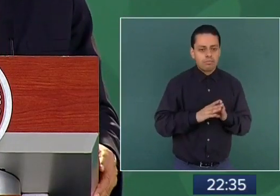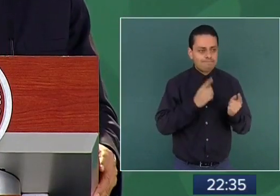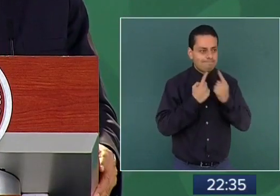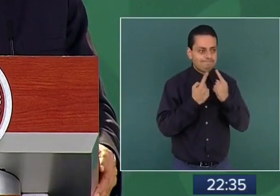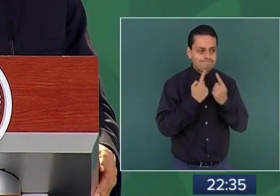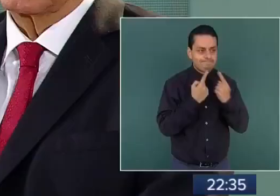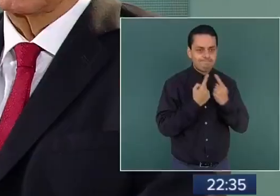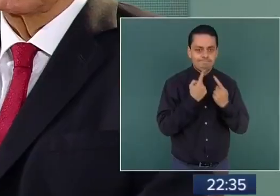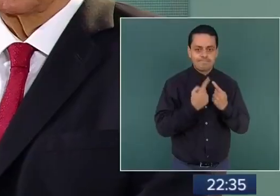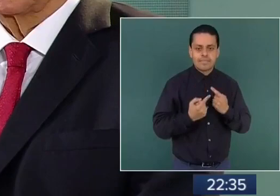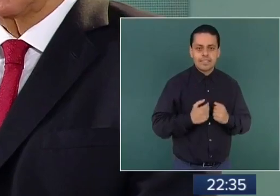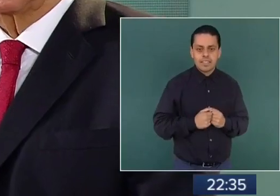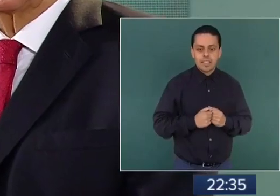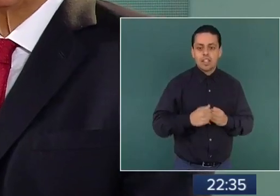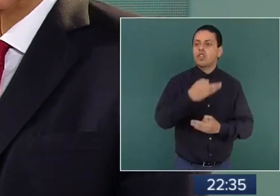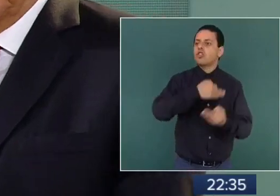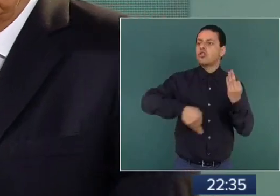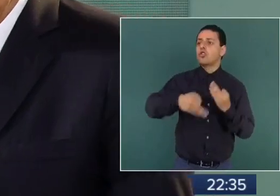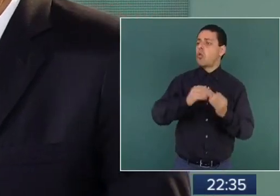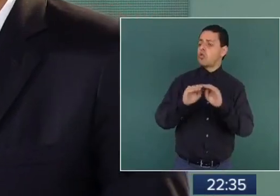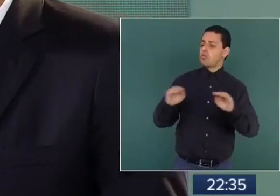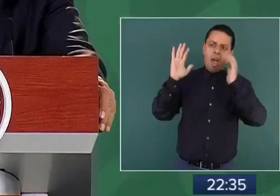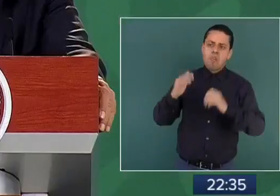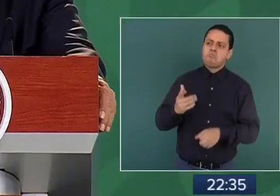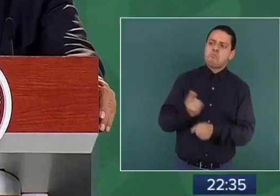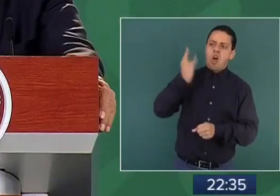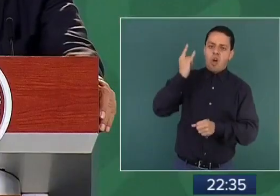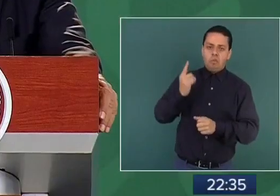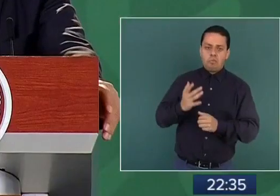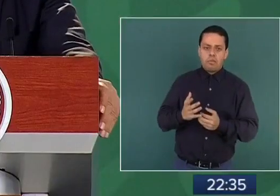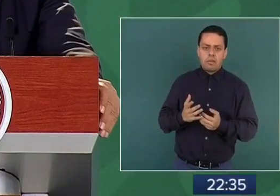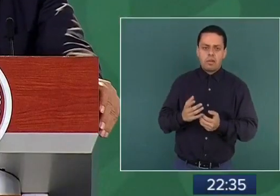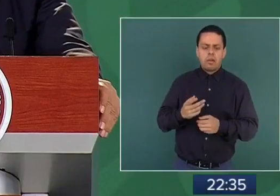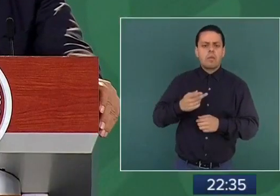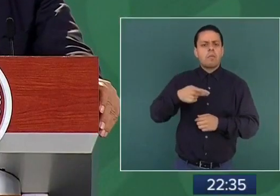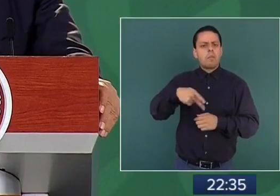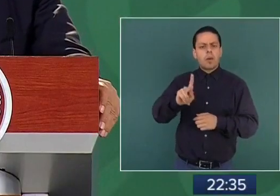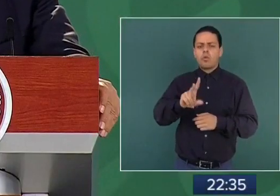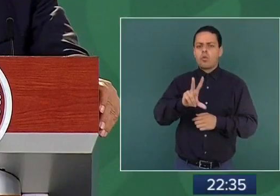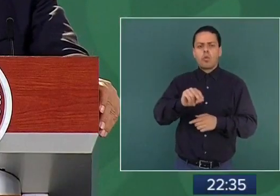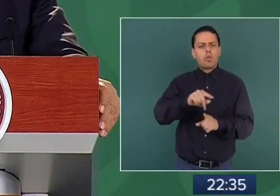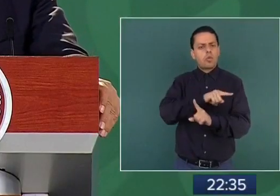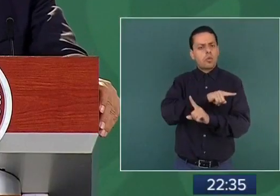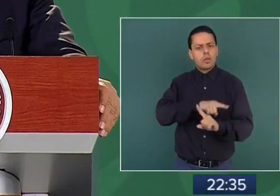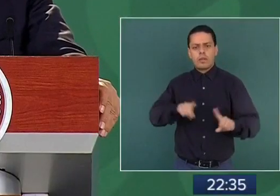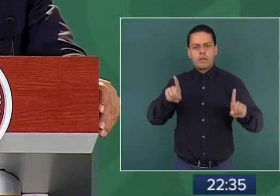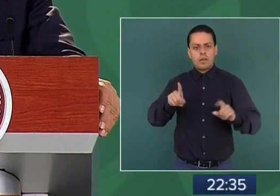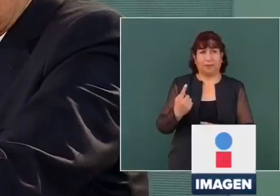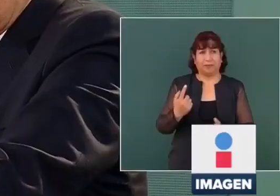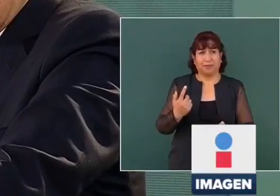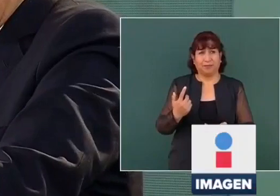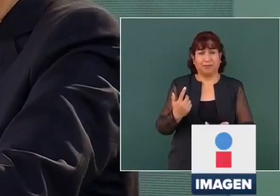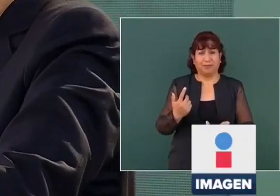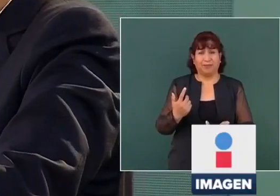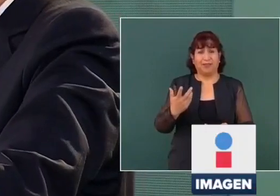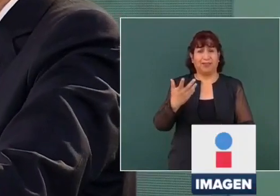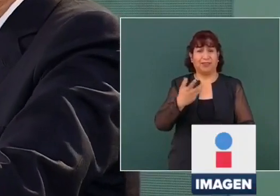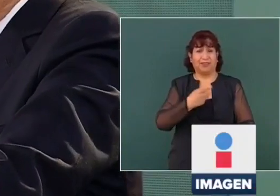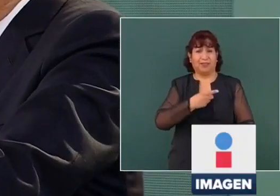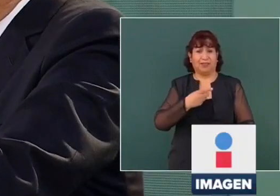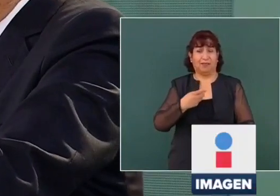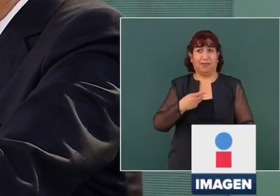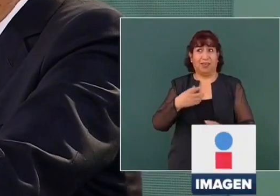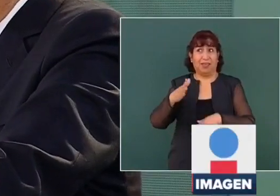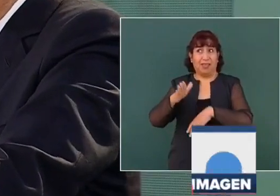son lo mismo, pero no es así, no somos iguales. Tienen que